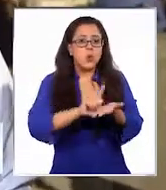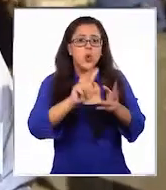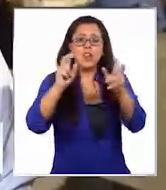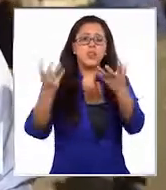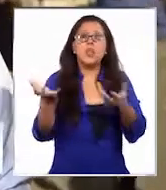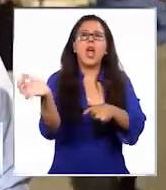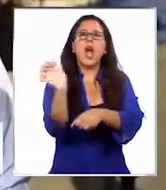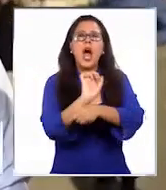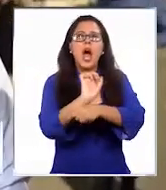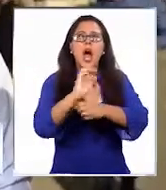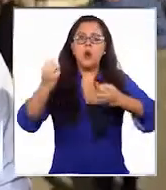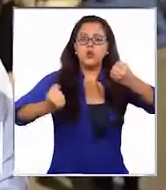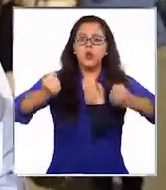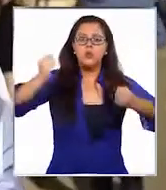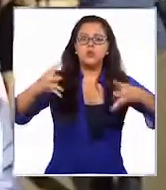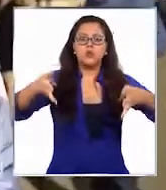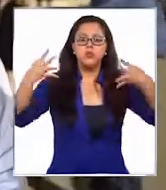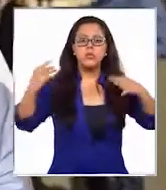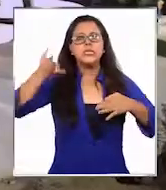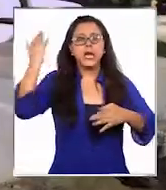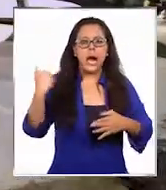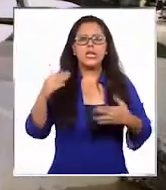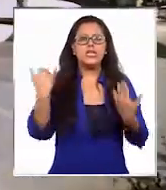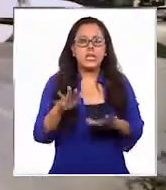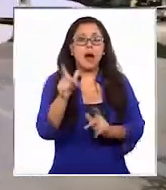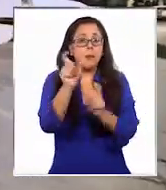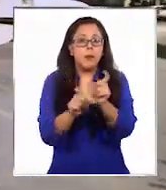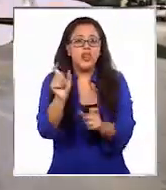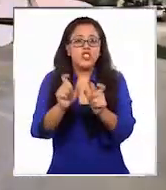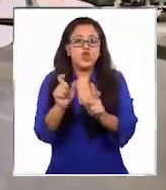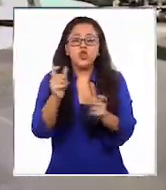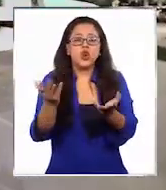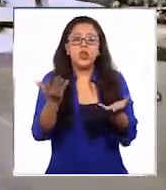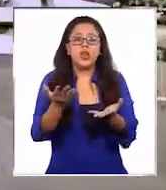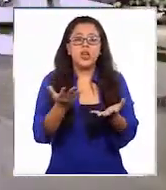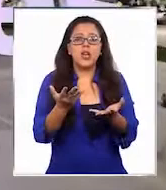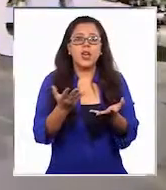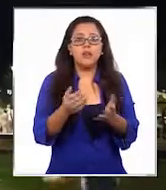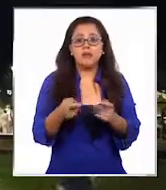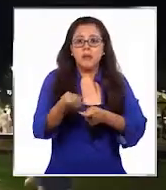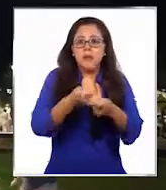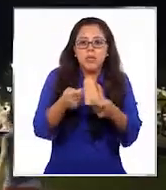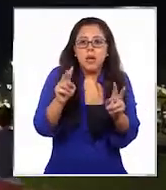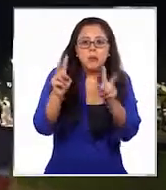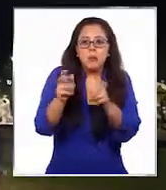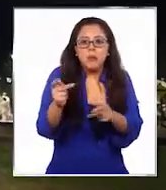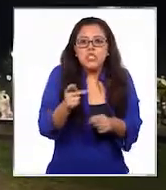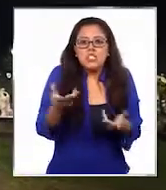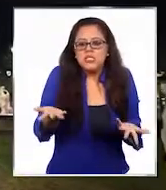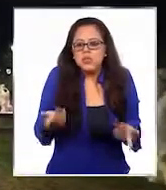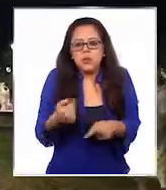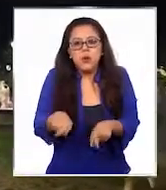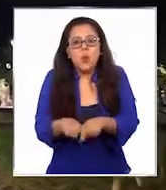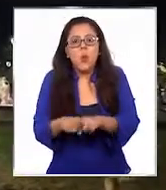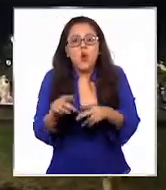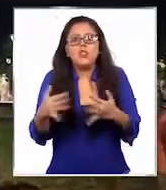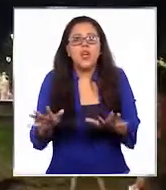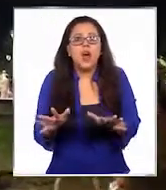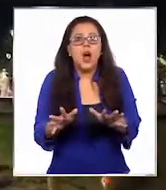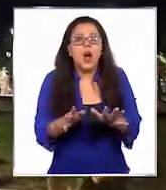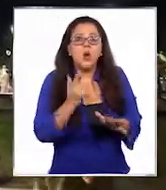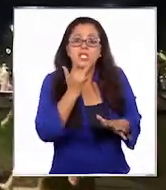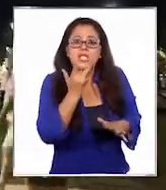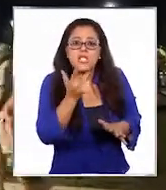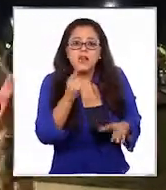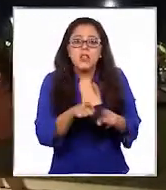parqueadero acá. Se estacionaban camiones, había prostitución, la verdad es que era un tema bastante indigno de nuestra ciudad. Y por eso, algo tan simple como